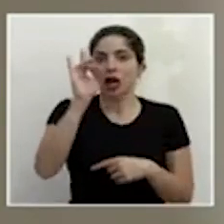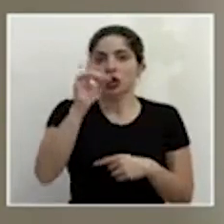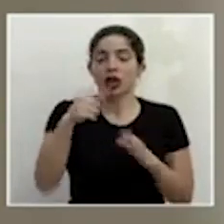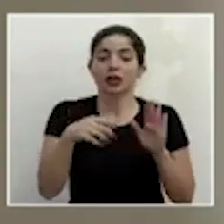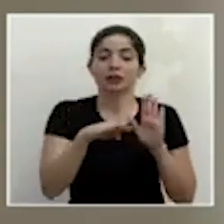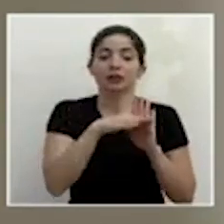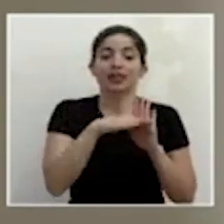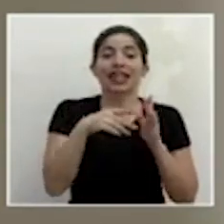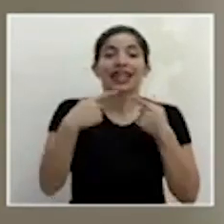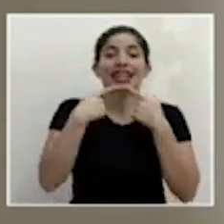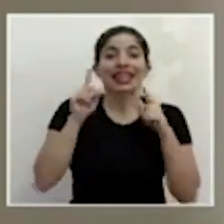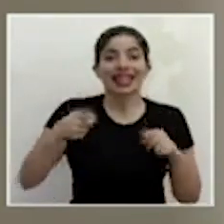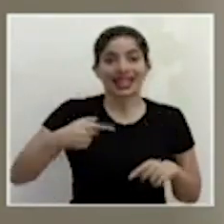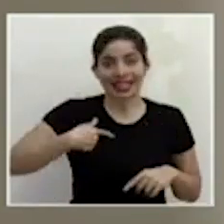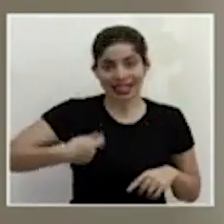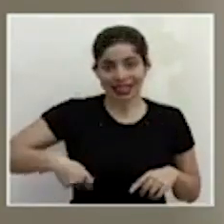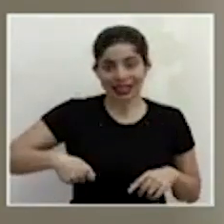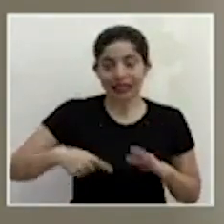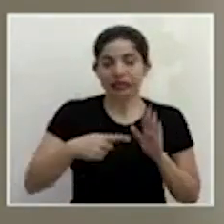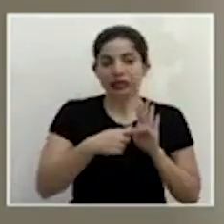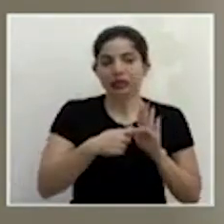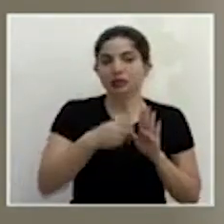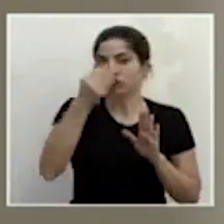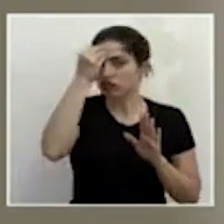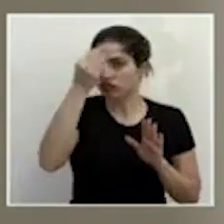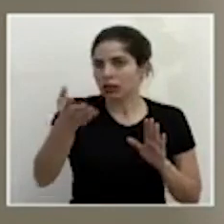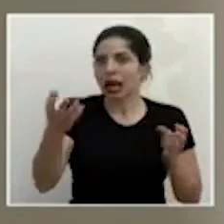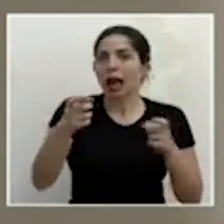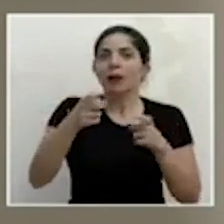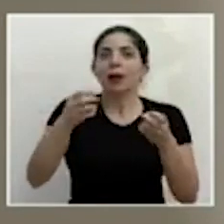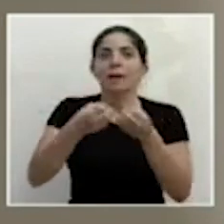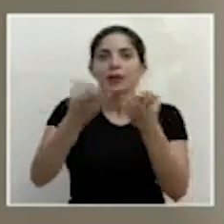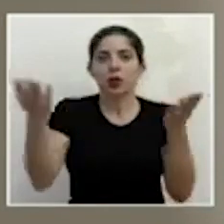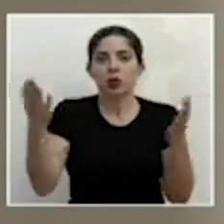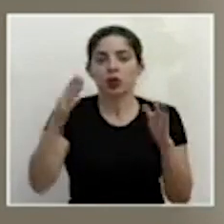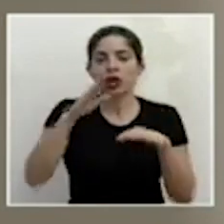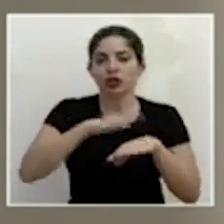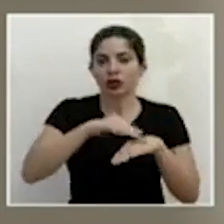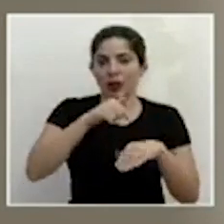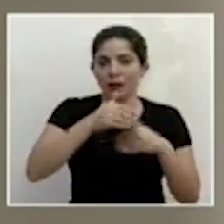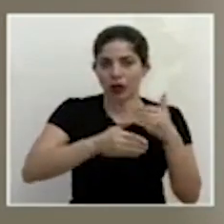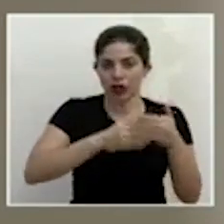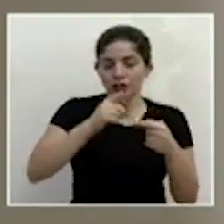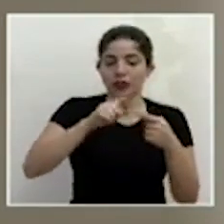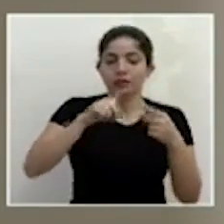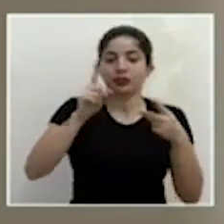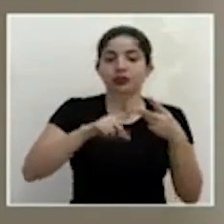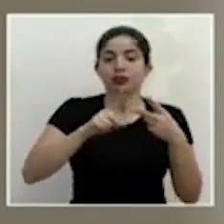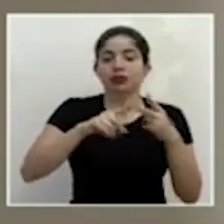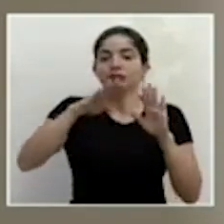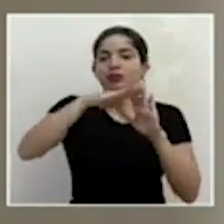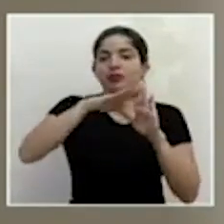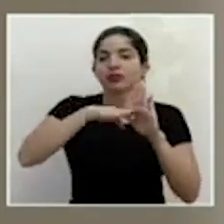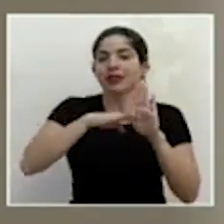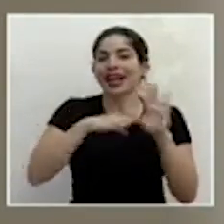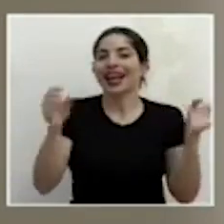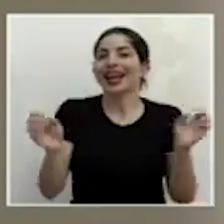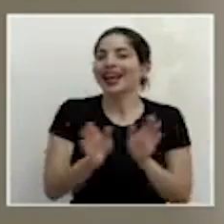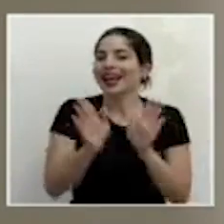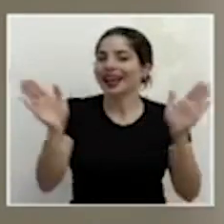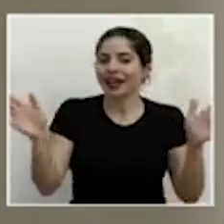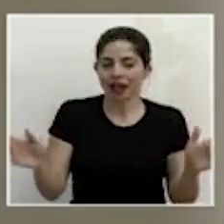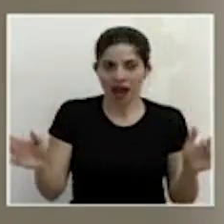directriz donde se instruye a la administración pública sobre este procedimiento van a encontrar los lineamientos generales